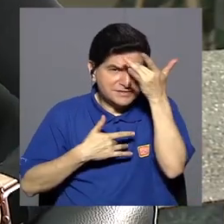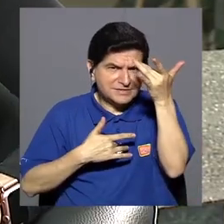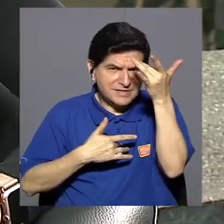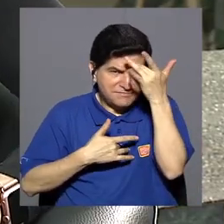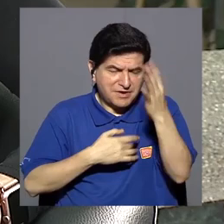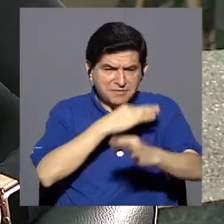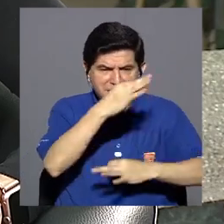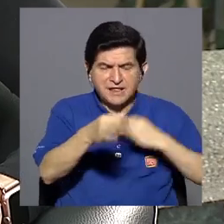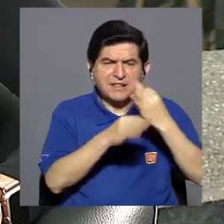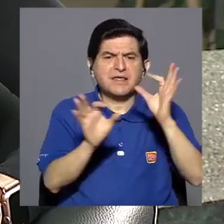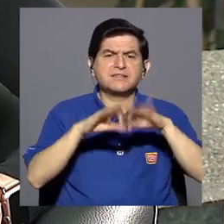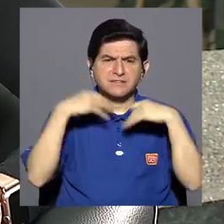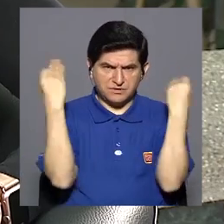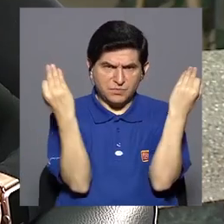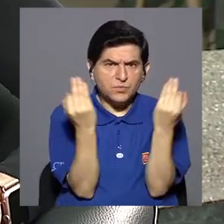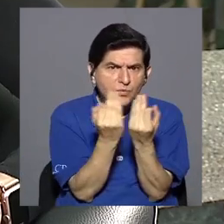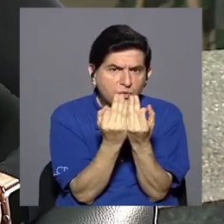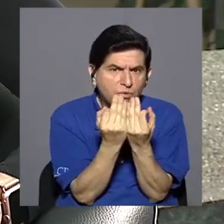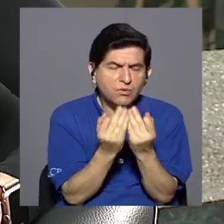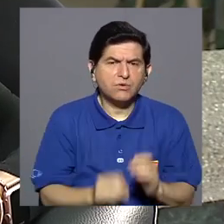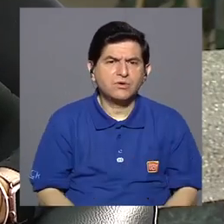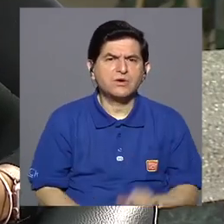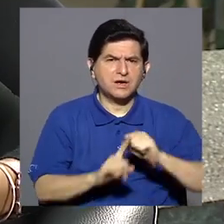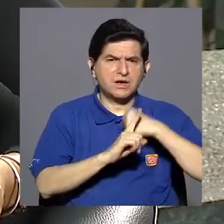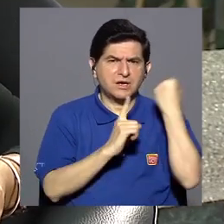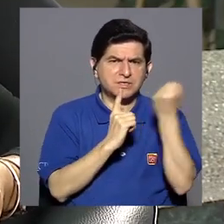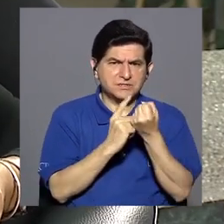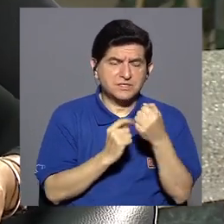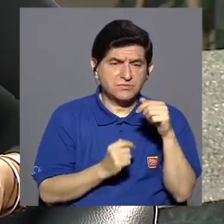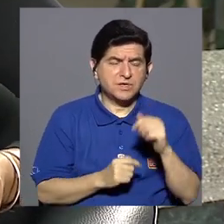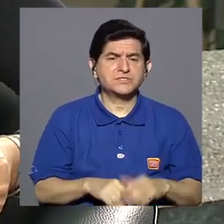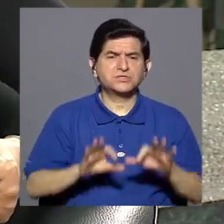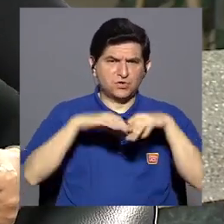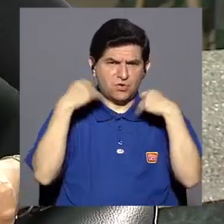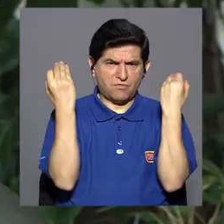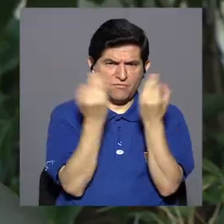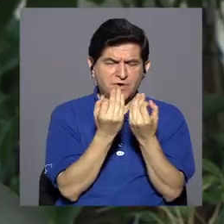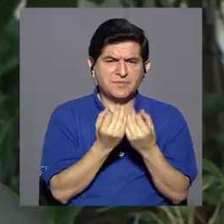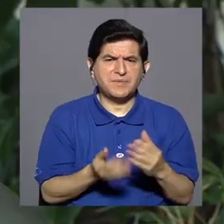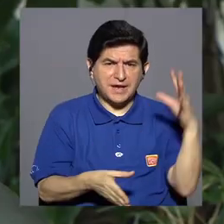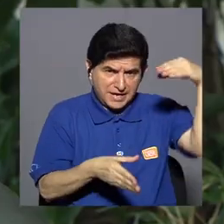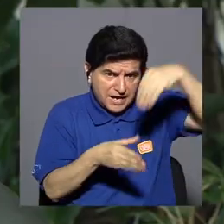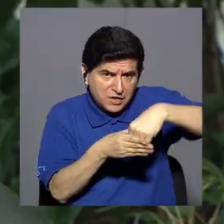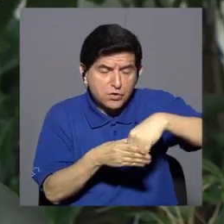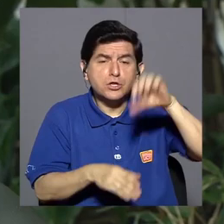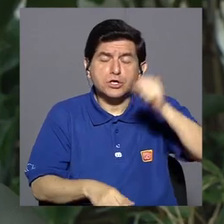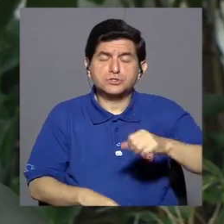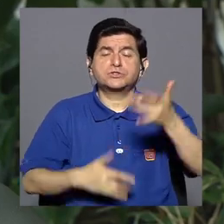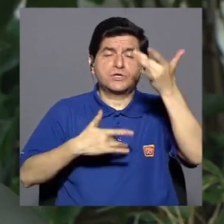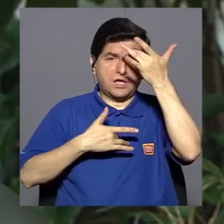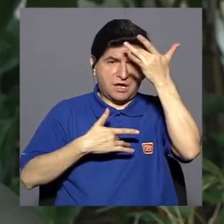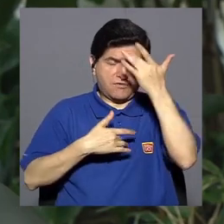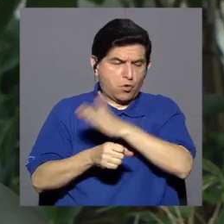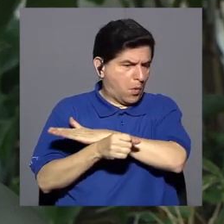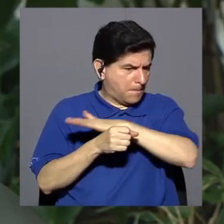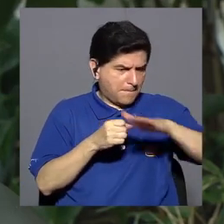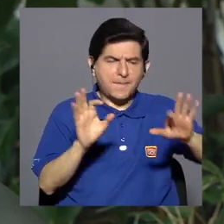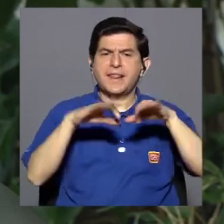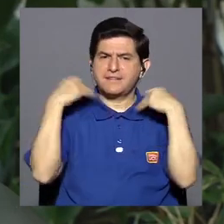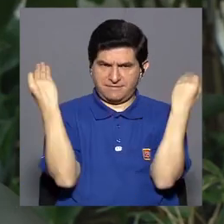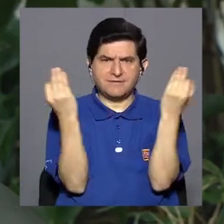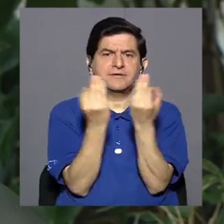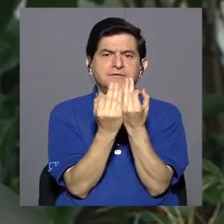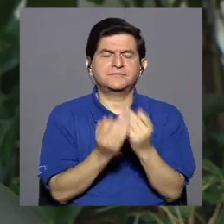enfermedad de tipo familiar, una situación más familiar? ¿Quién vos lo cree? Claro, es una enfermedad completamente